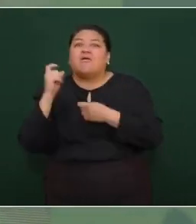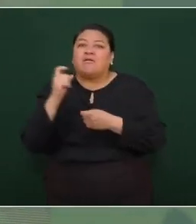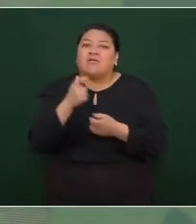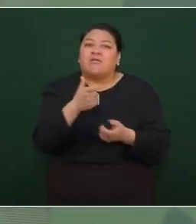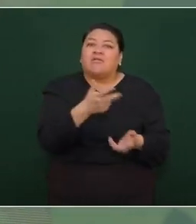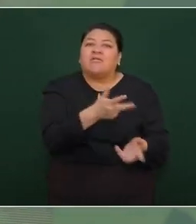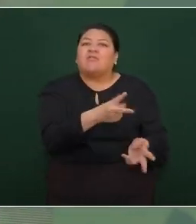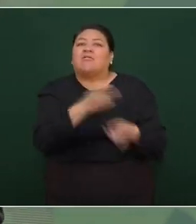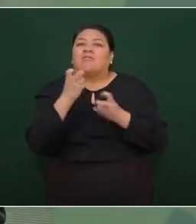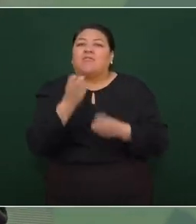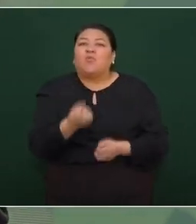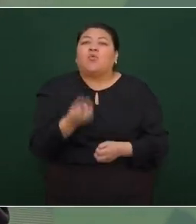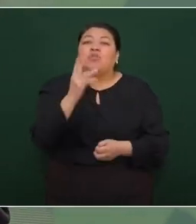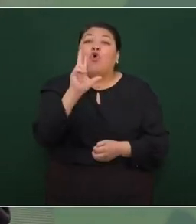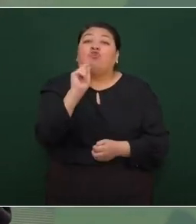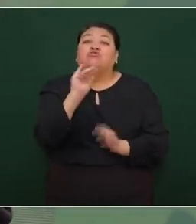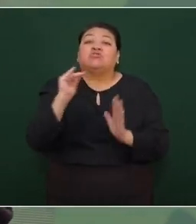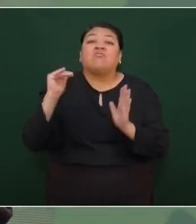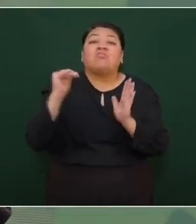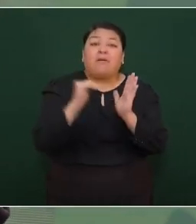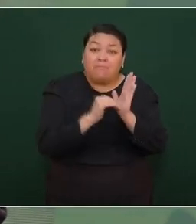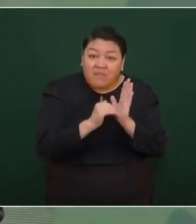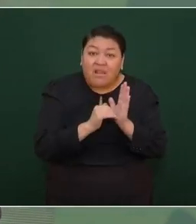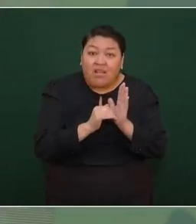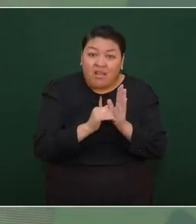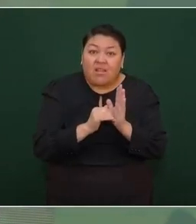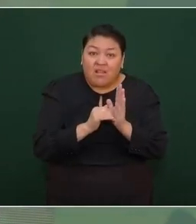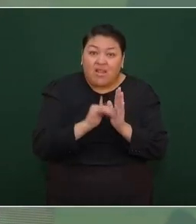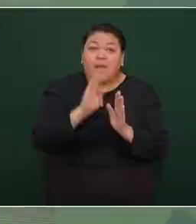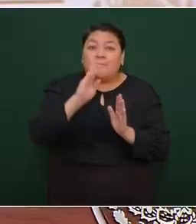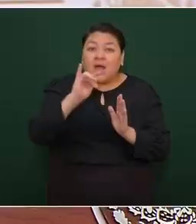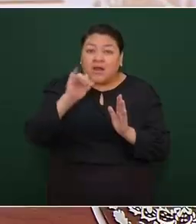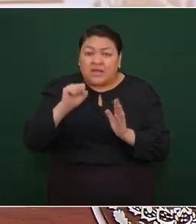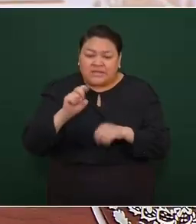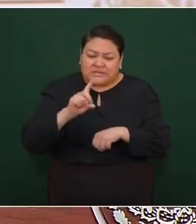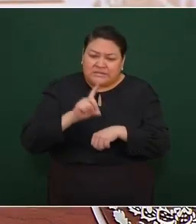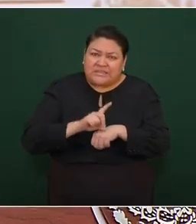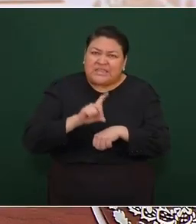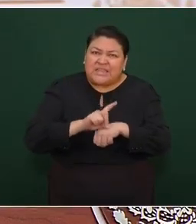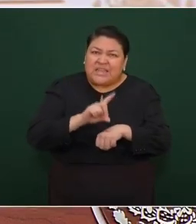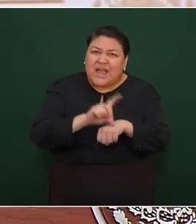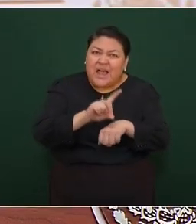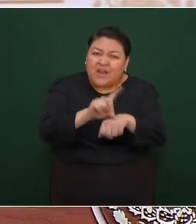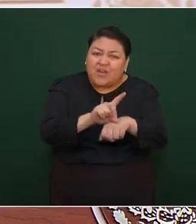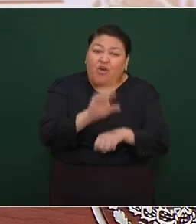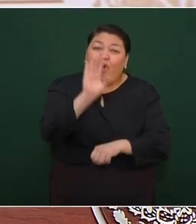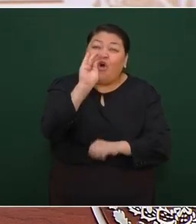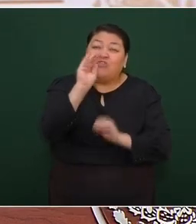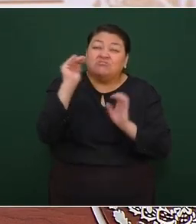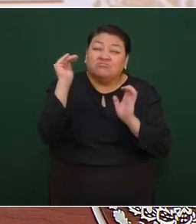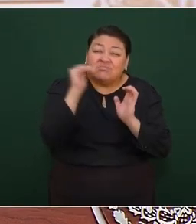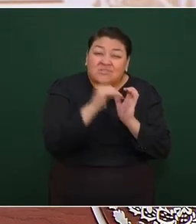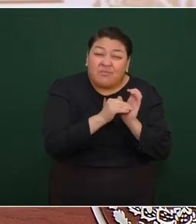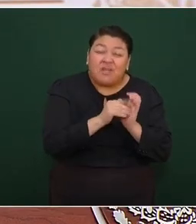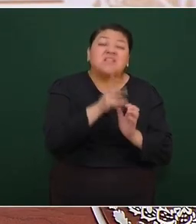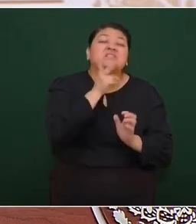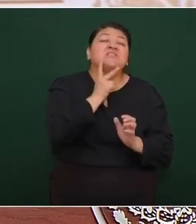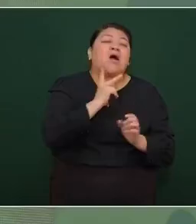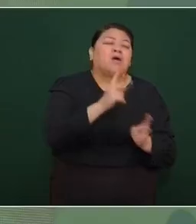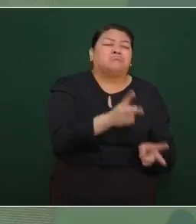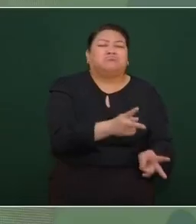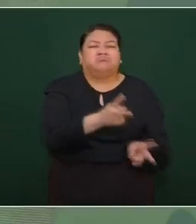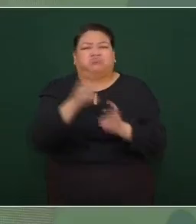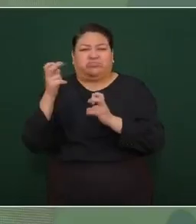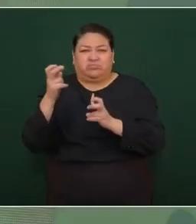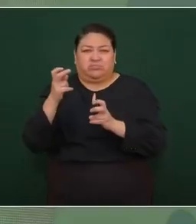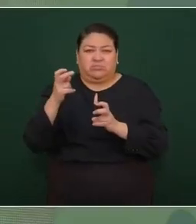diarios de gasolinas, 80 mil barriles. Lo hemos